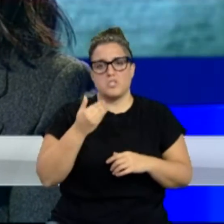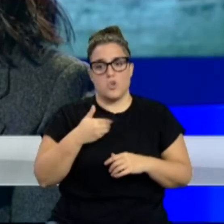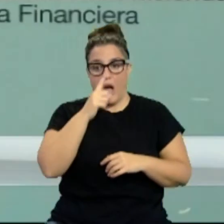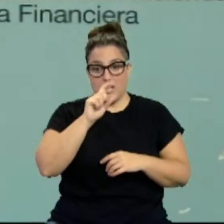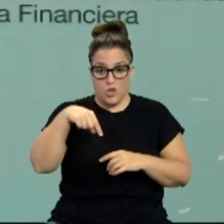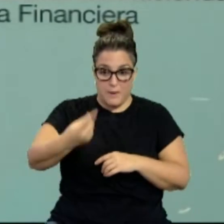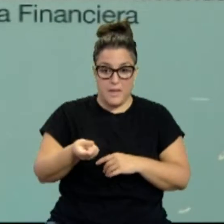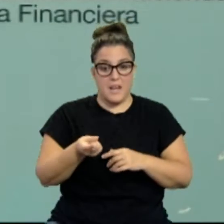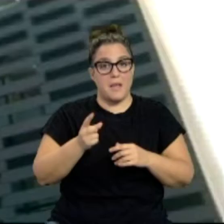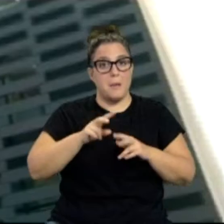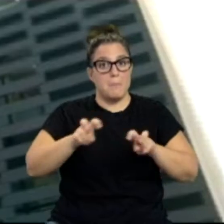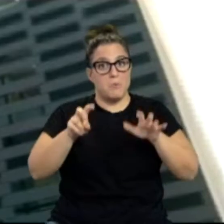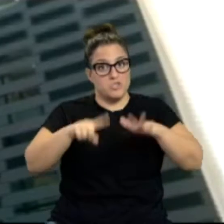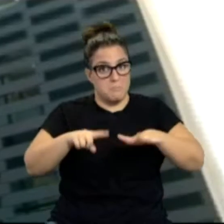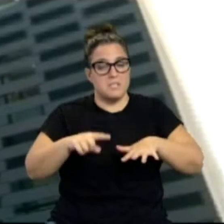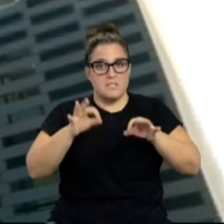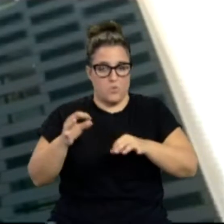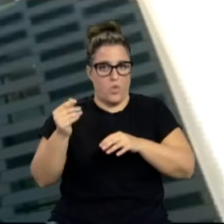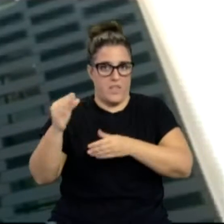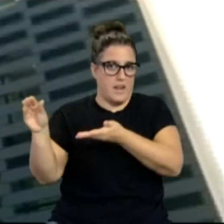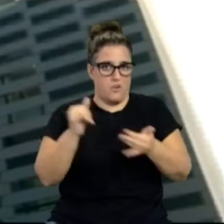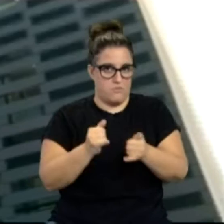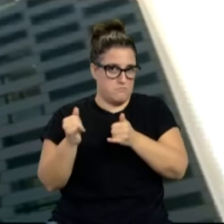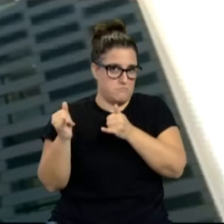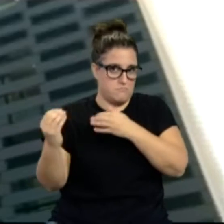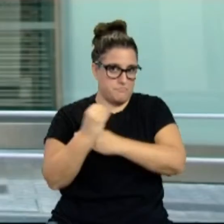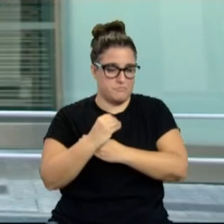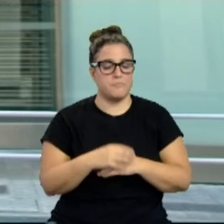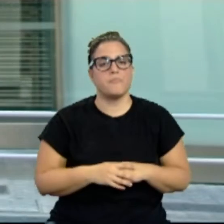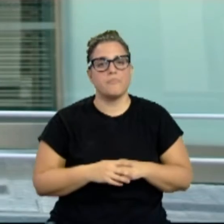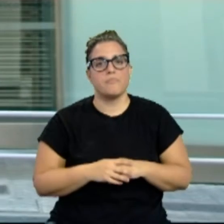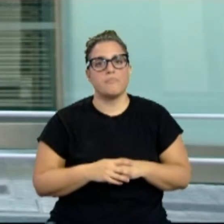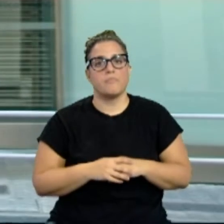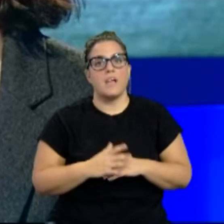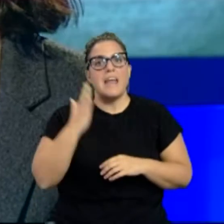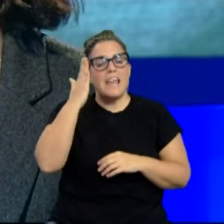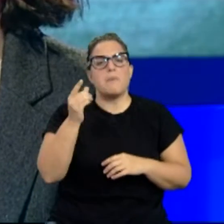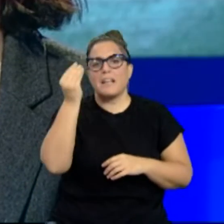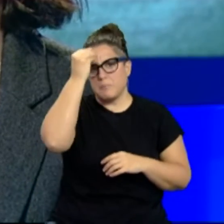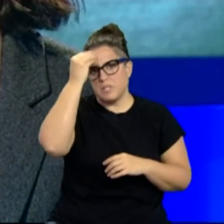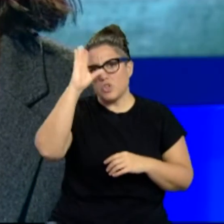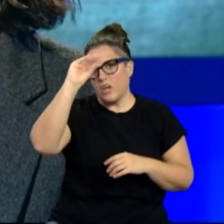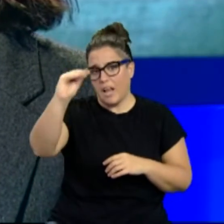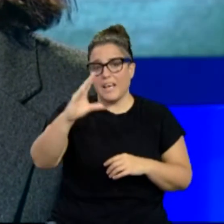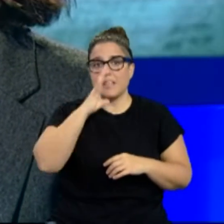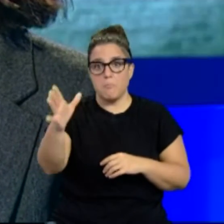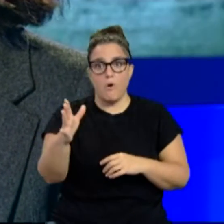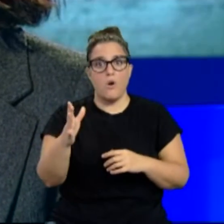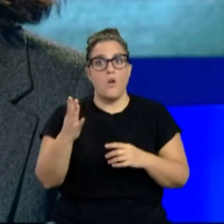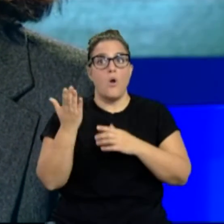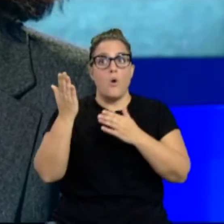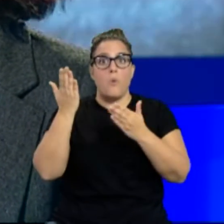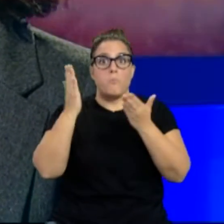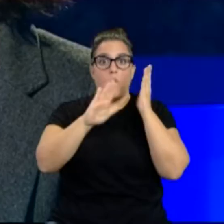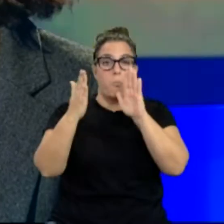2021. Y felicita a Navarra por ajustarse a las políticas europeas. Navarra yo creo que estuvo inteligente al adelantarse a las propuestas